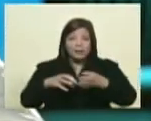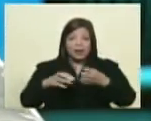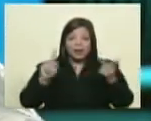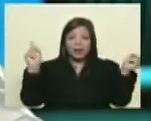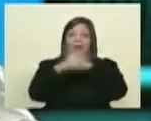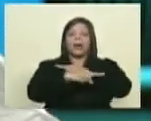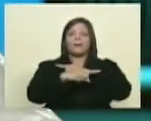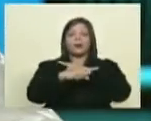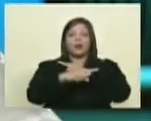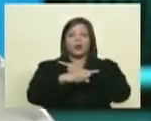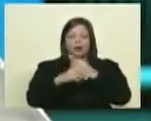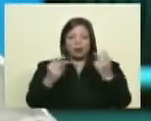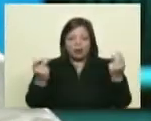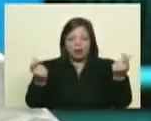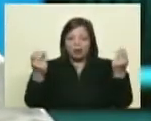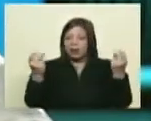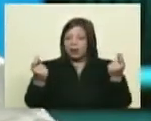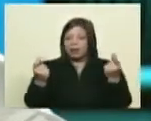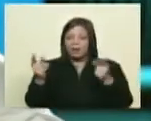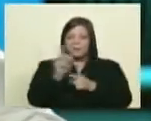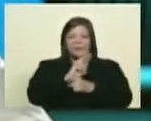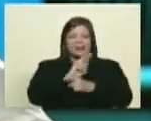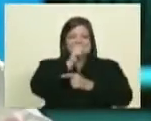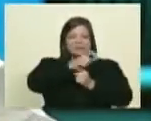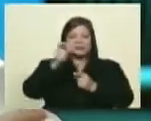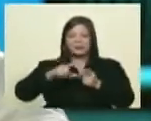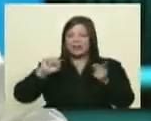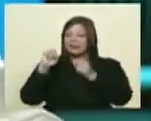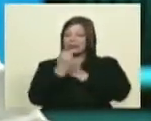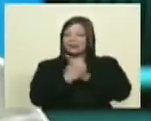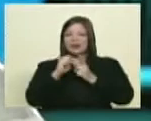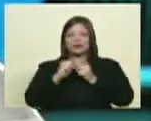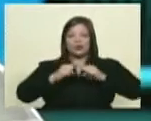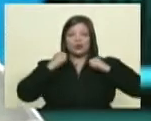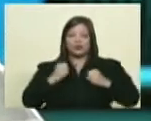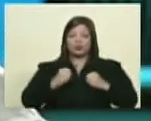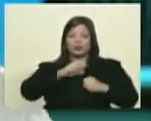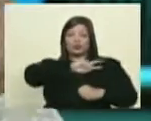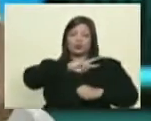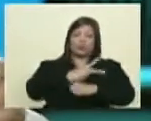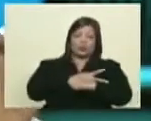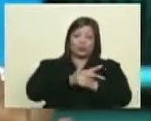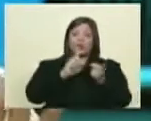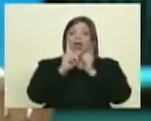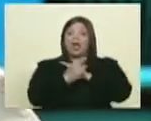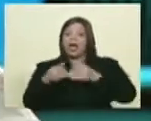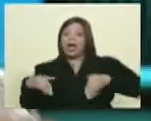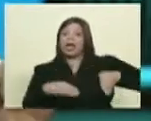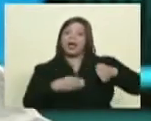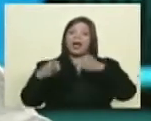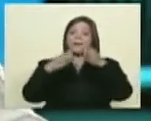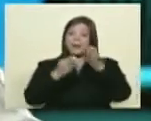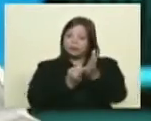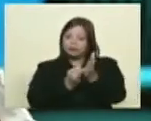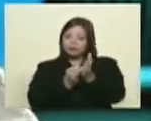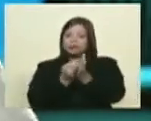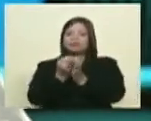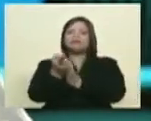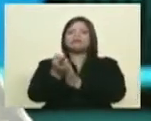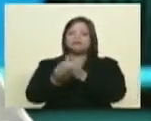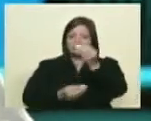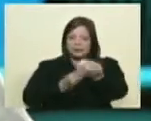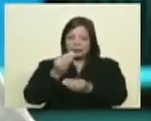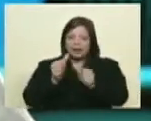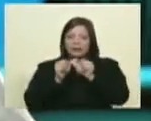cambio el sujeto político y hay gente que trasciende lo que puede ser una situación de dureza coyuntural por una vía que es la correcta y que es la que se está